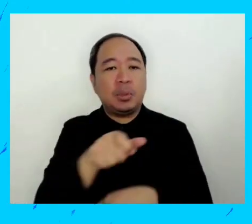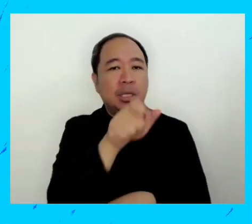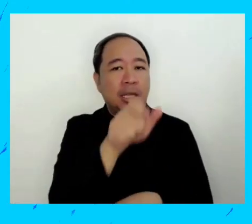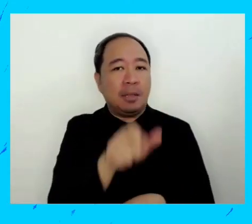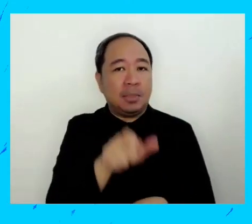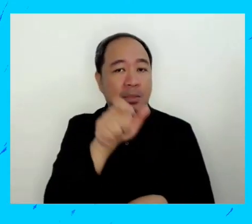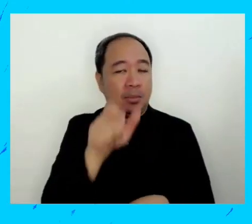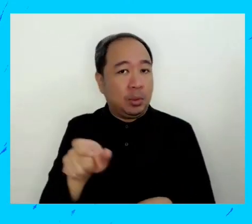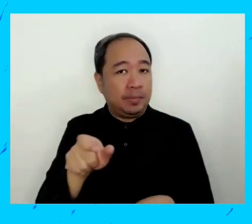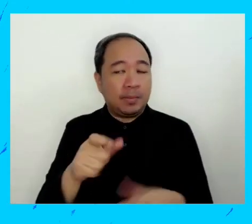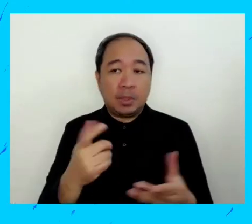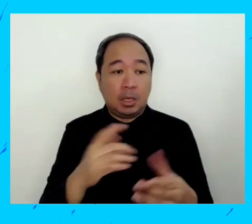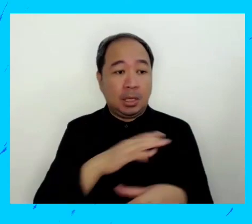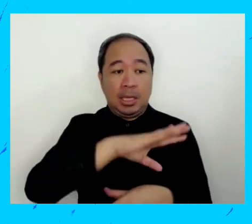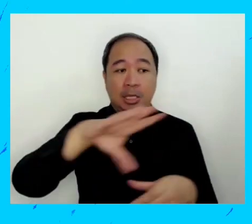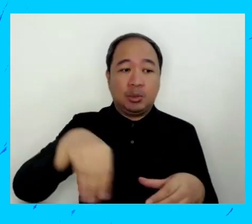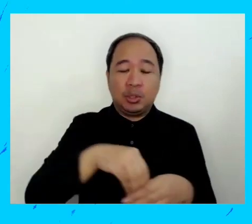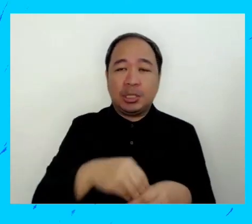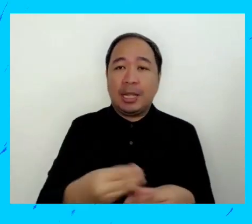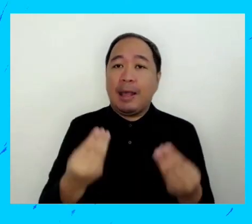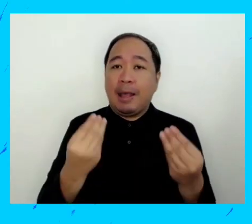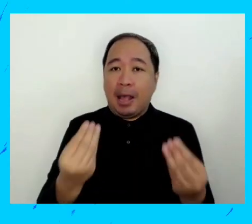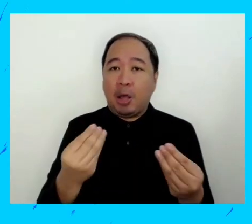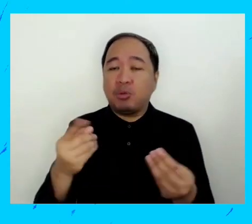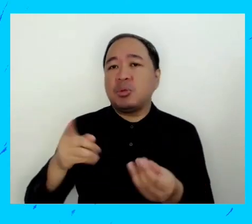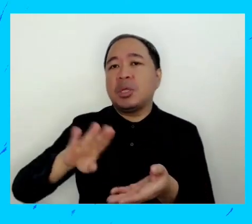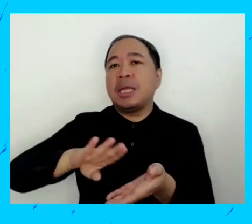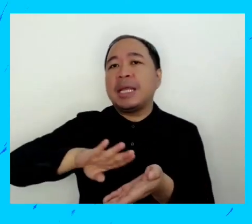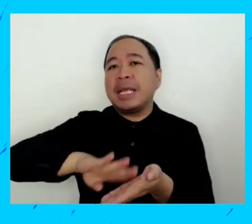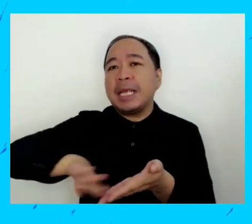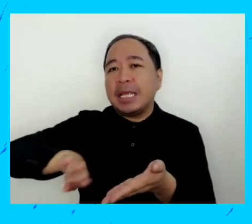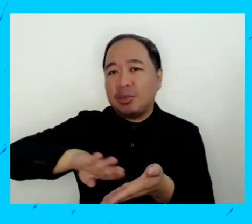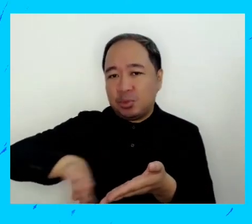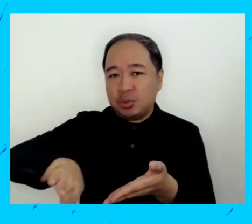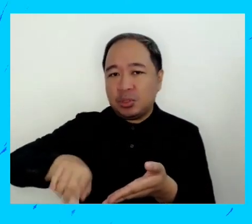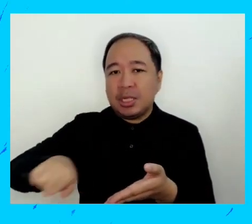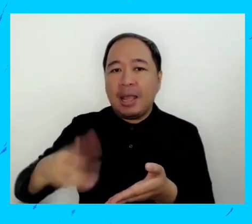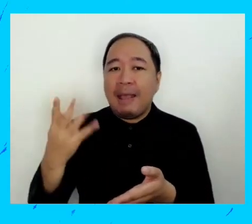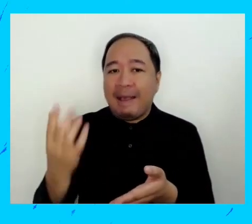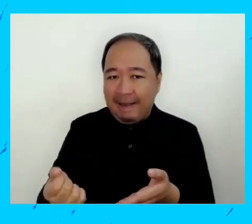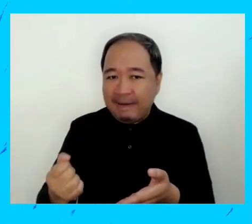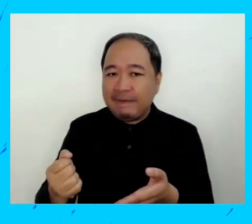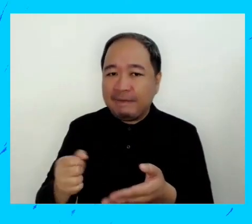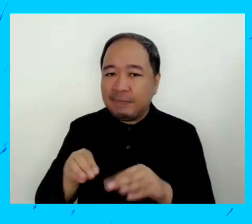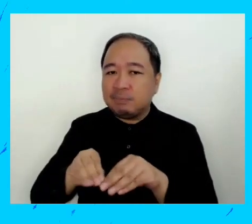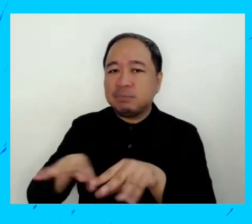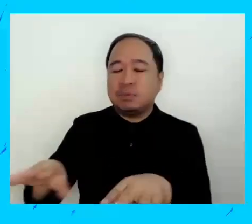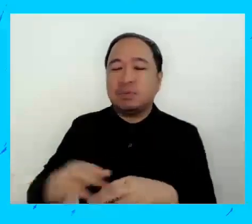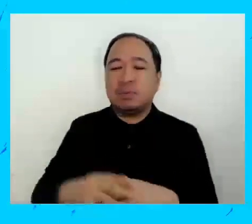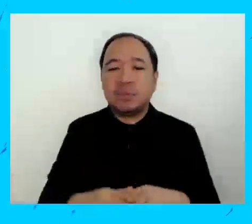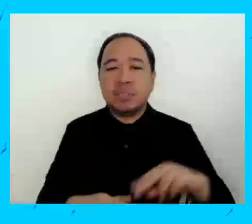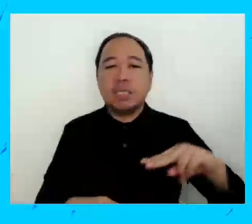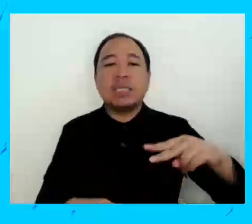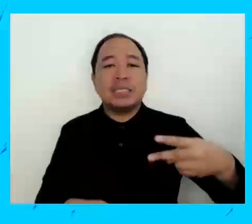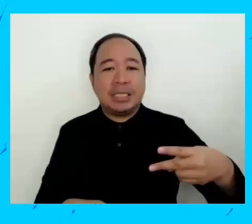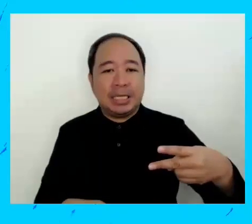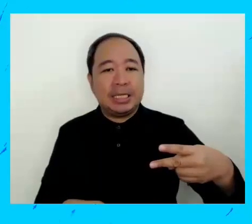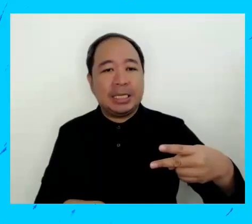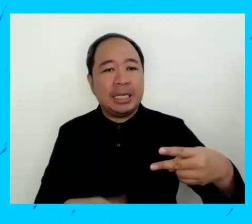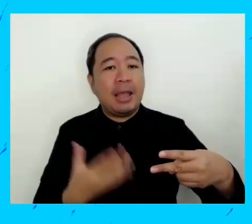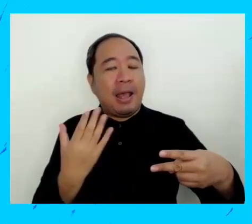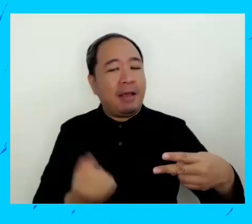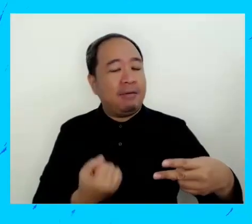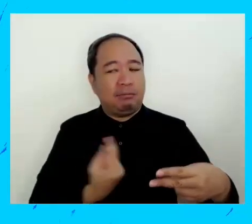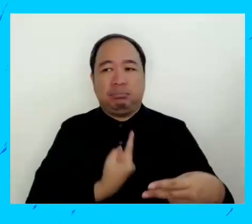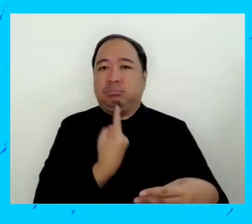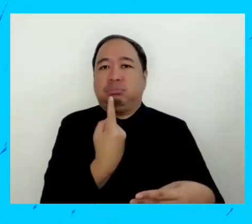por eso las historias que aparecen de las mujeres personas con discapacidad o sea en segundo lugar